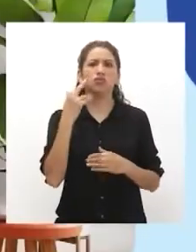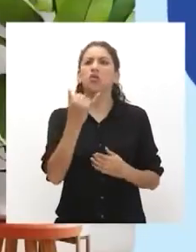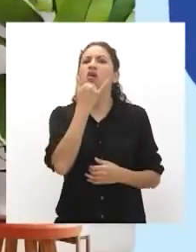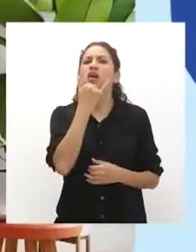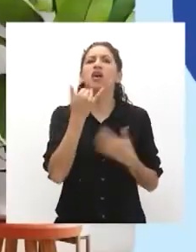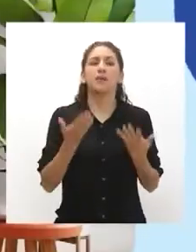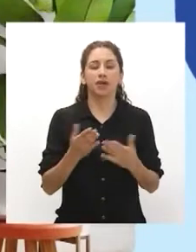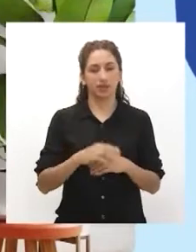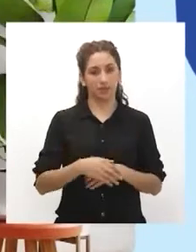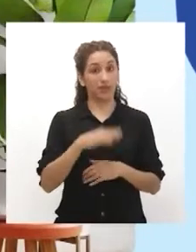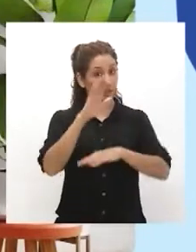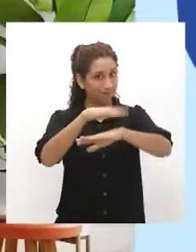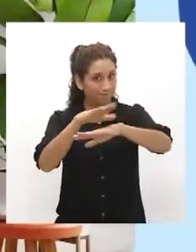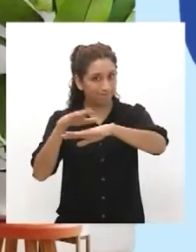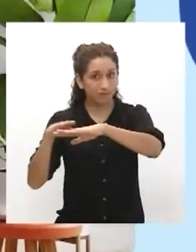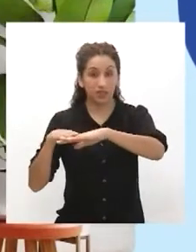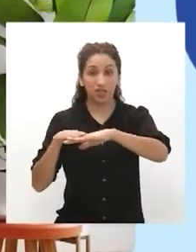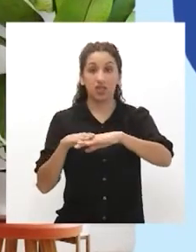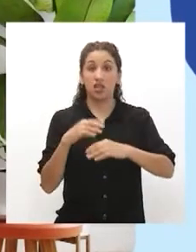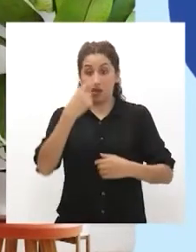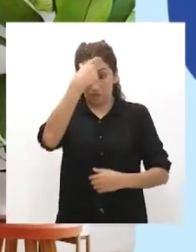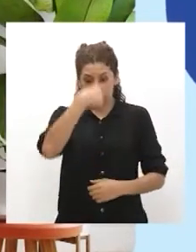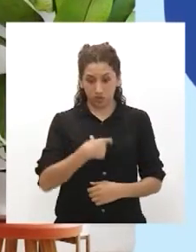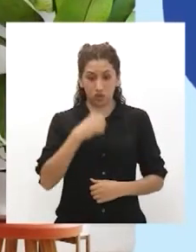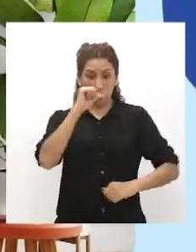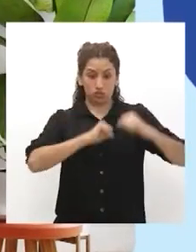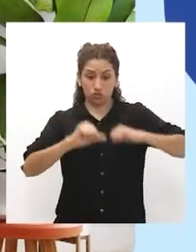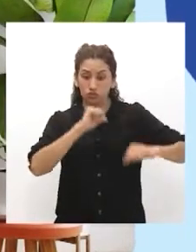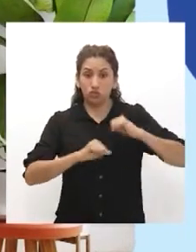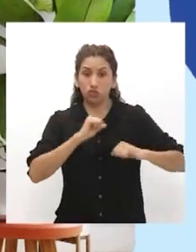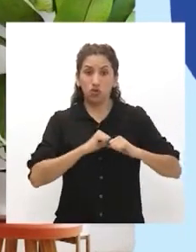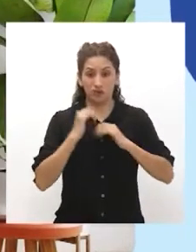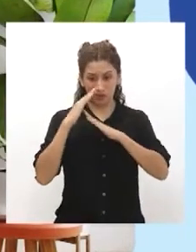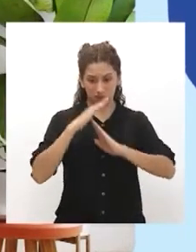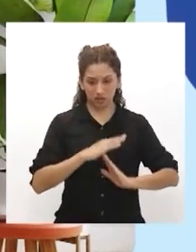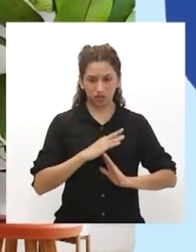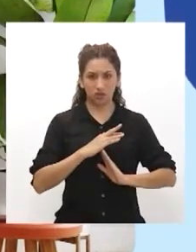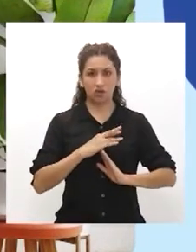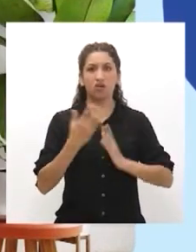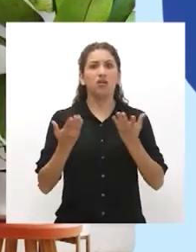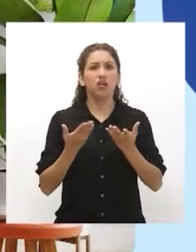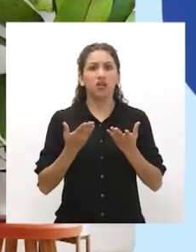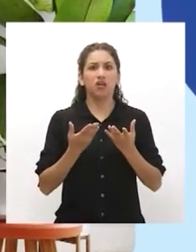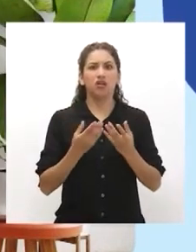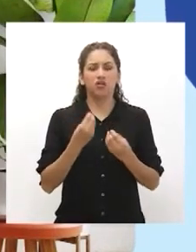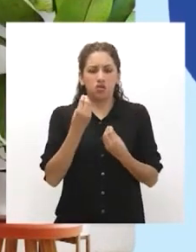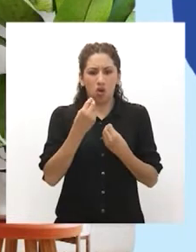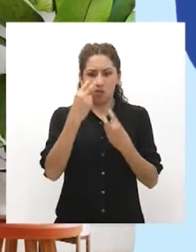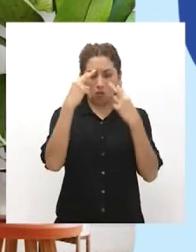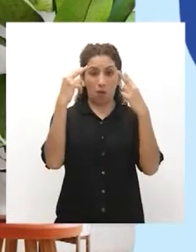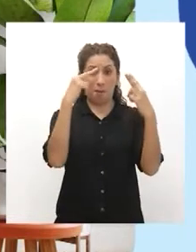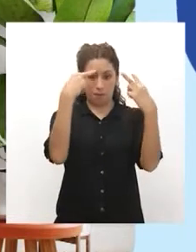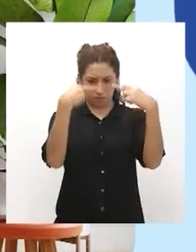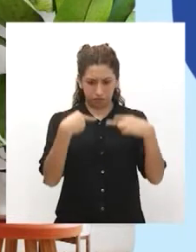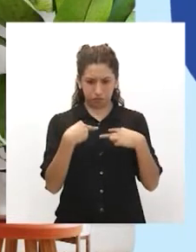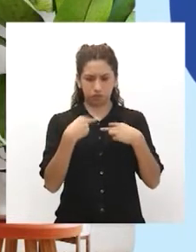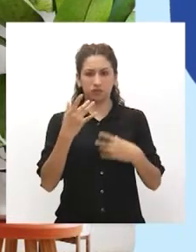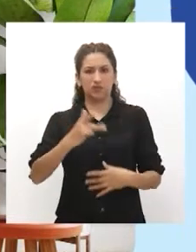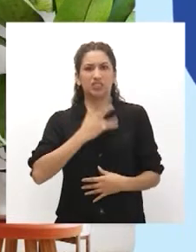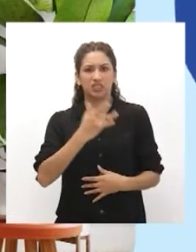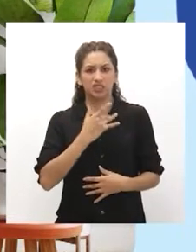-racial? Chicas y chicos, las víctimas de discriminación ven afectado y reducido no solo el reconocimiento,